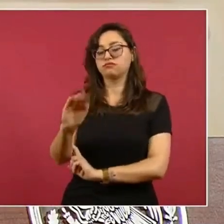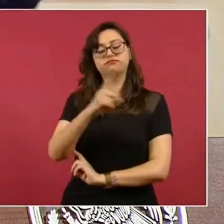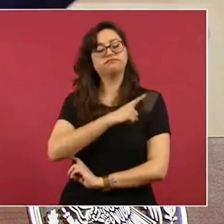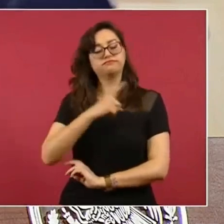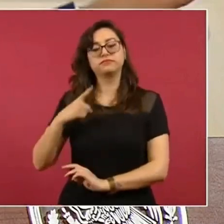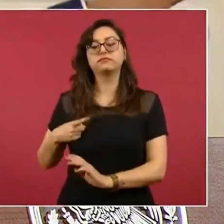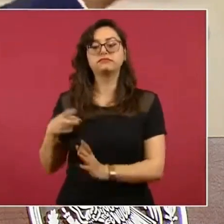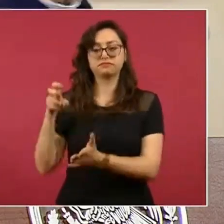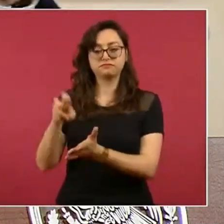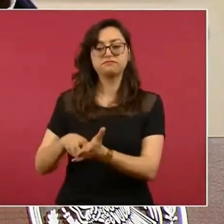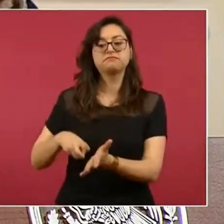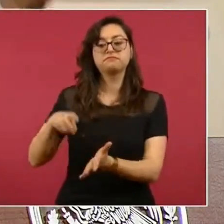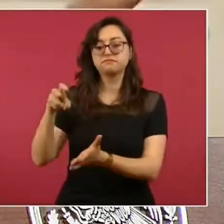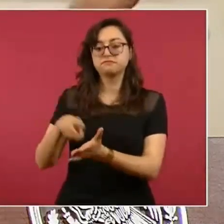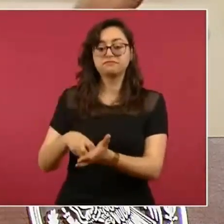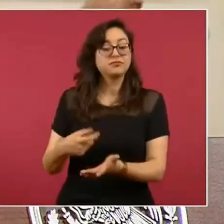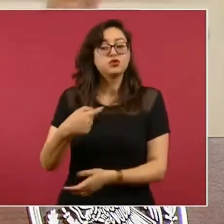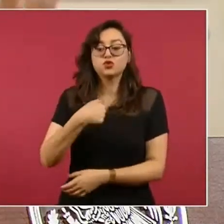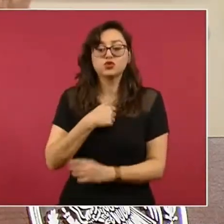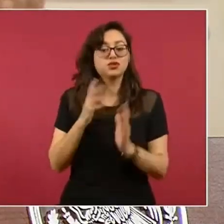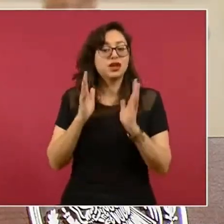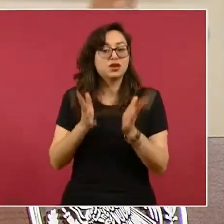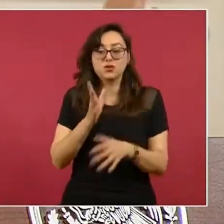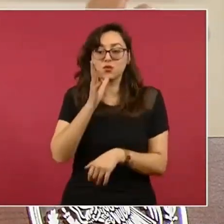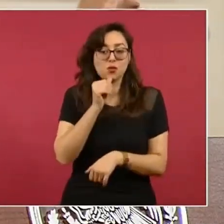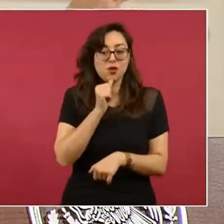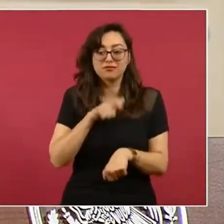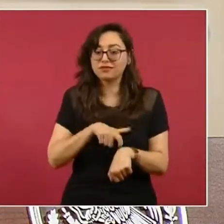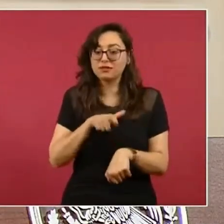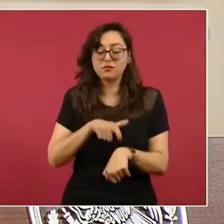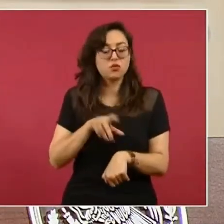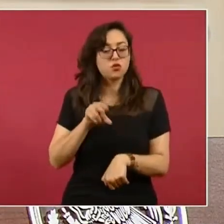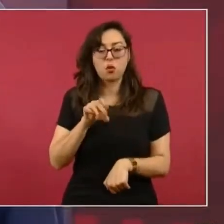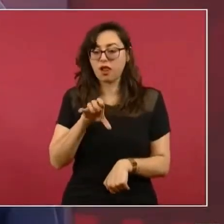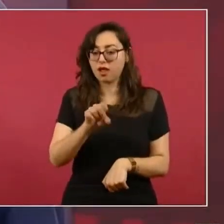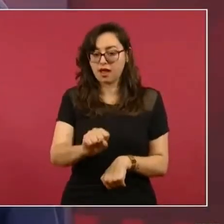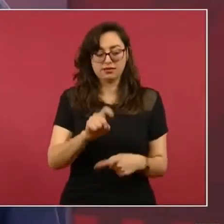Pero yo, no, ya no puedo meterme en eso.